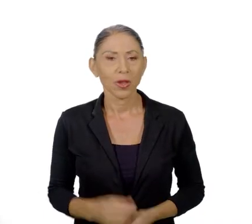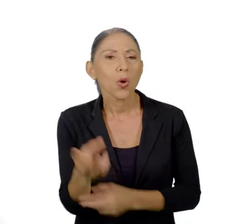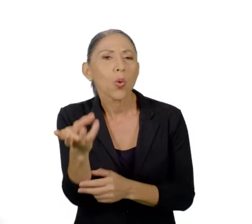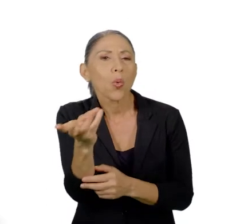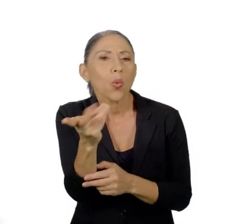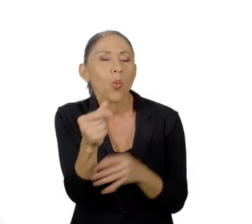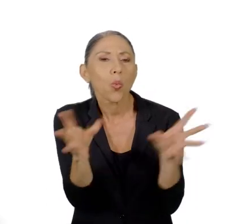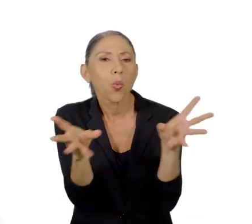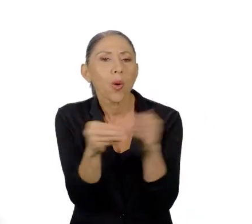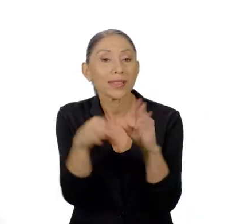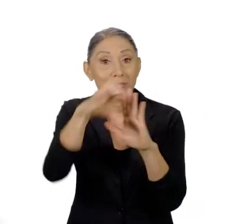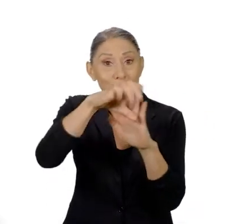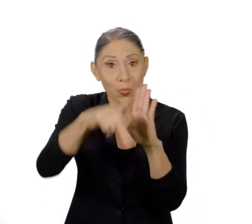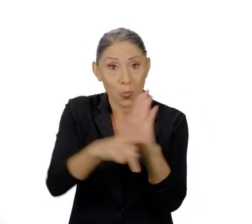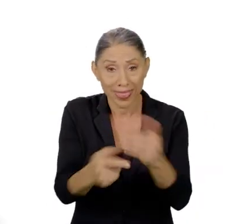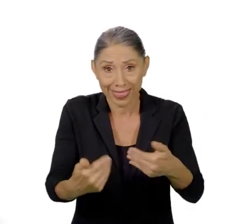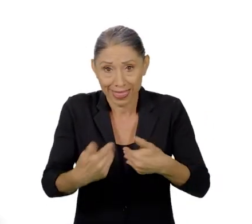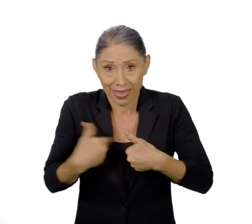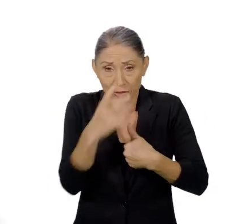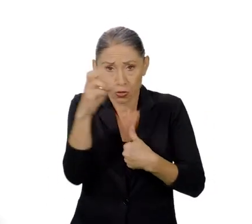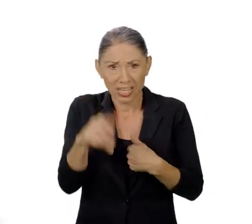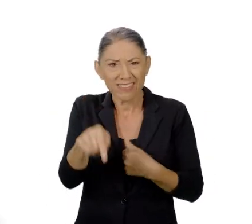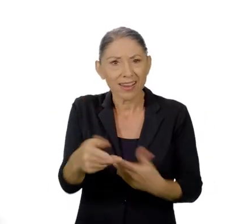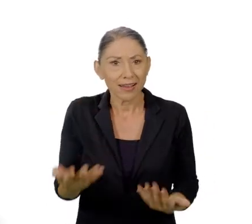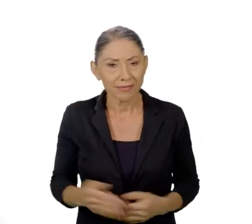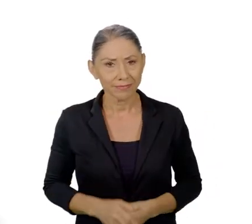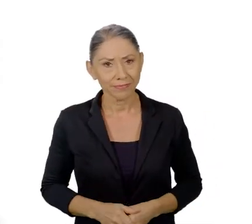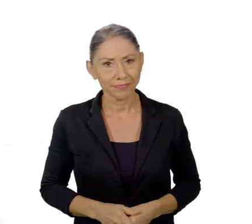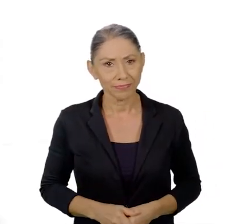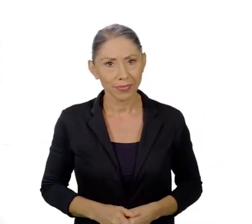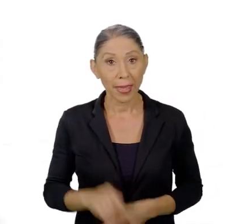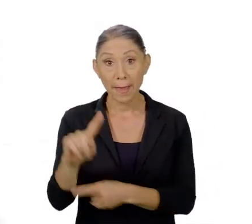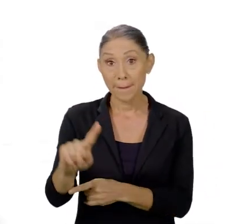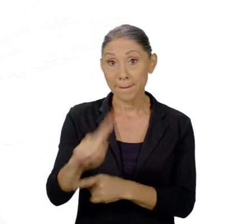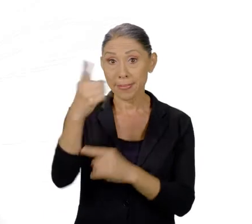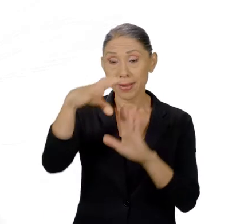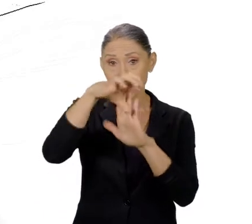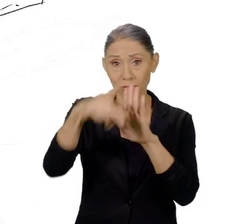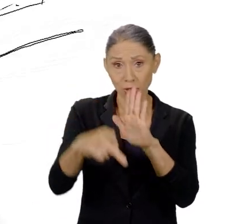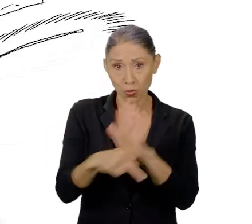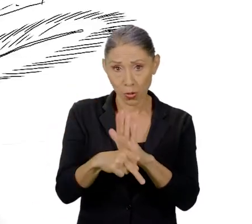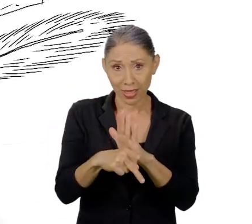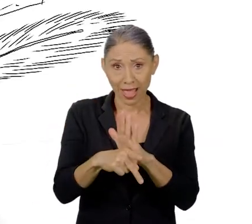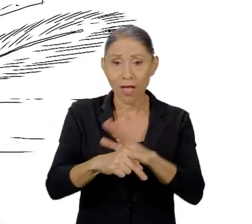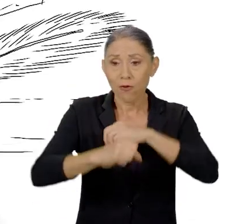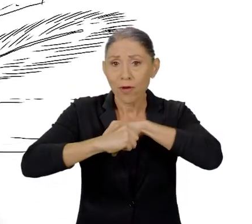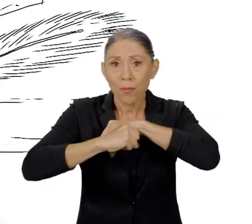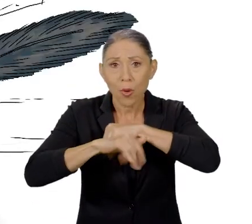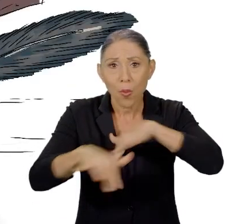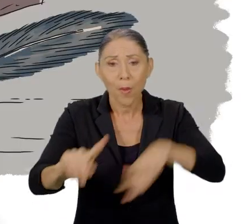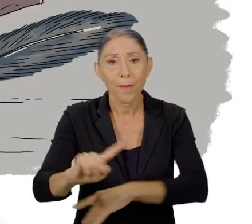¿Cuántas constituciones políticas ha tenido Costa Rica? La primera constitución política fue